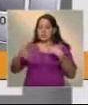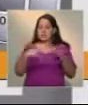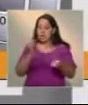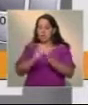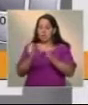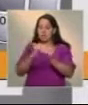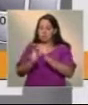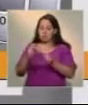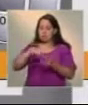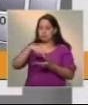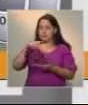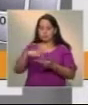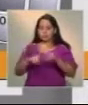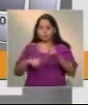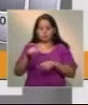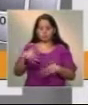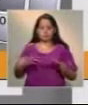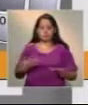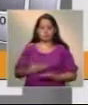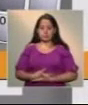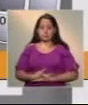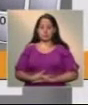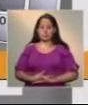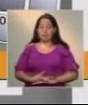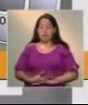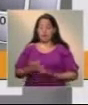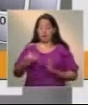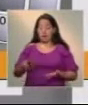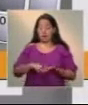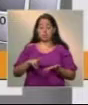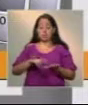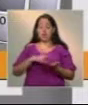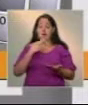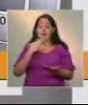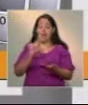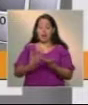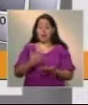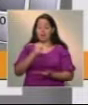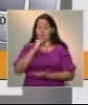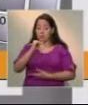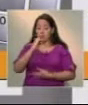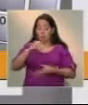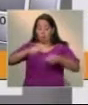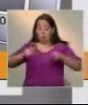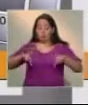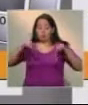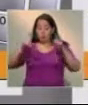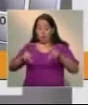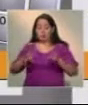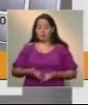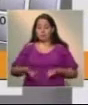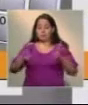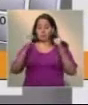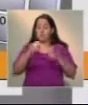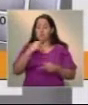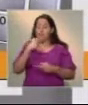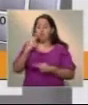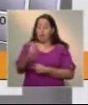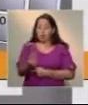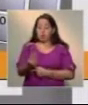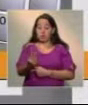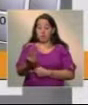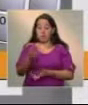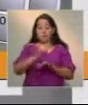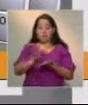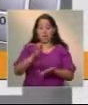caso de gimnasia. Afortunadamente, te repito, Juan Nazar, yo les agradezco mucho la oportunidad de que se permita que a través de mi voz se